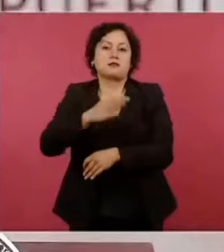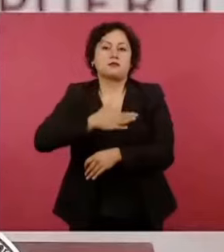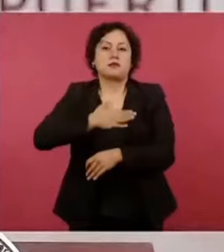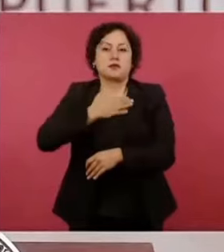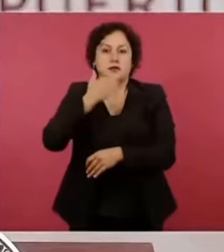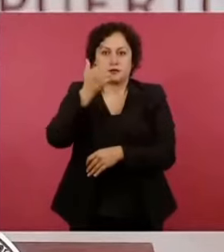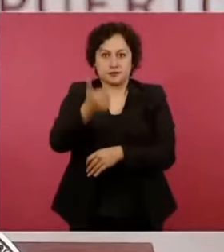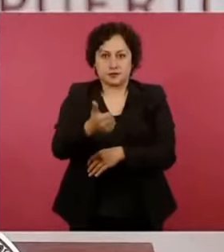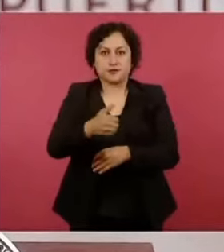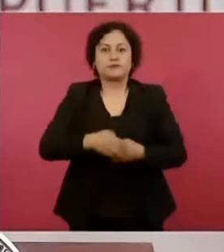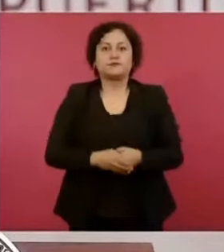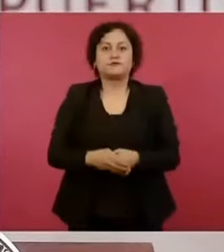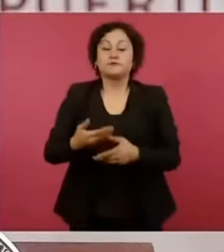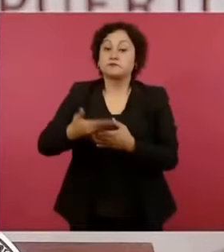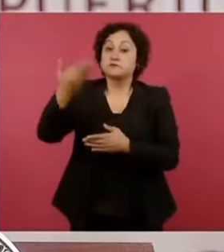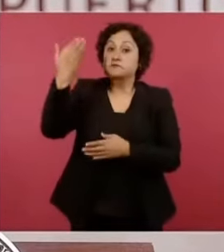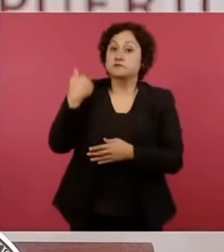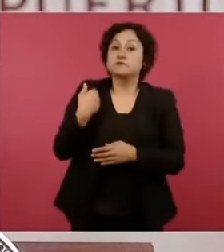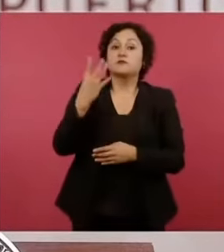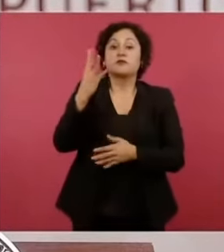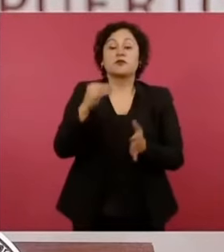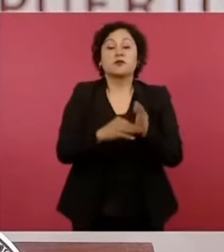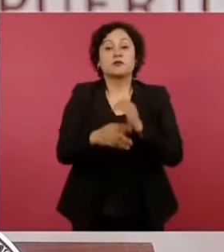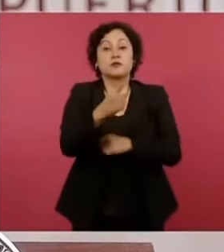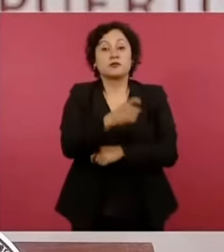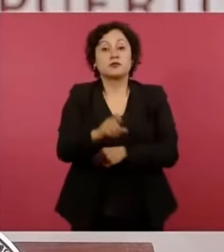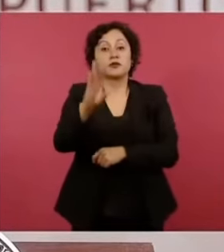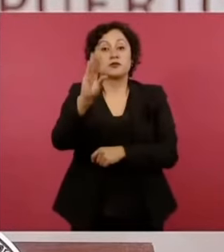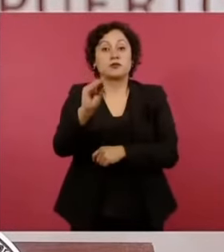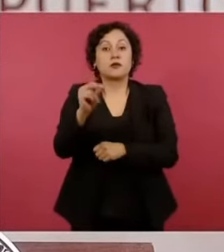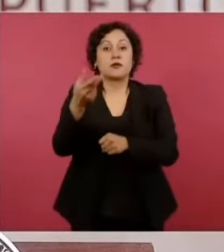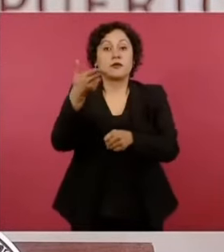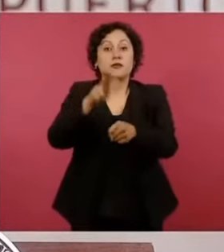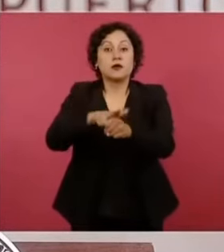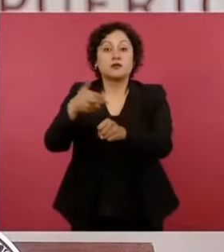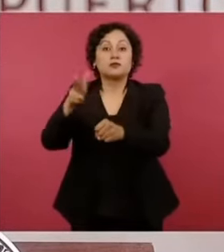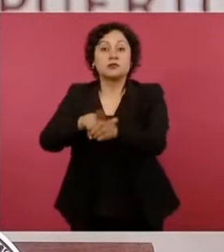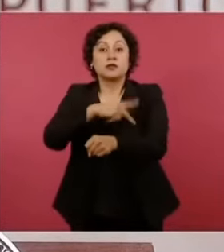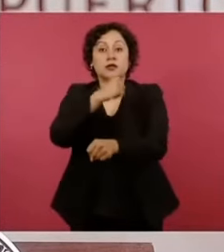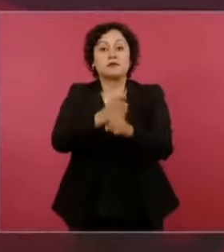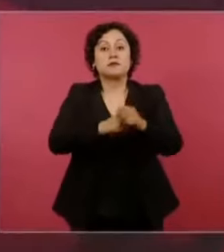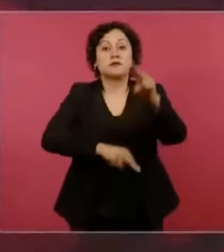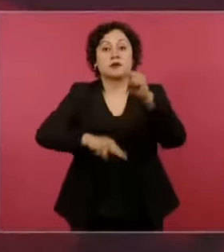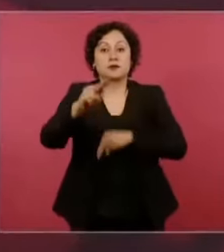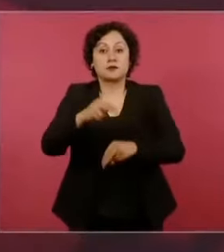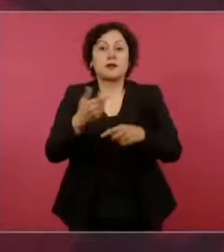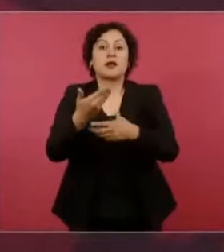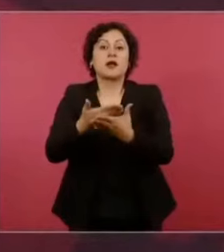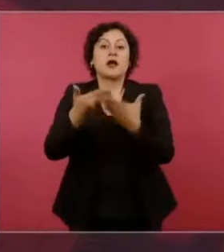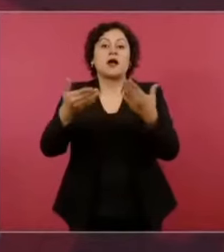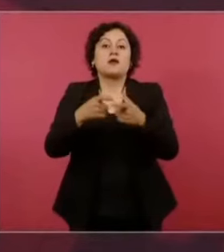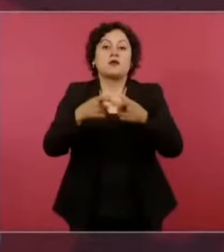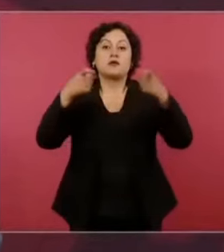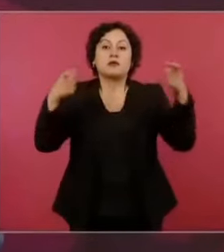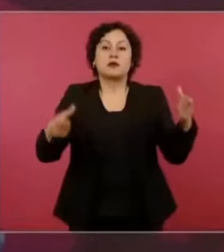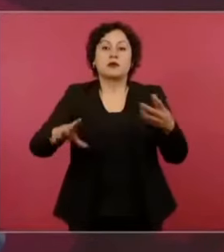Tenía 4.190 unidades de primer nivel, a las que se incorporan 16